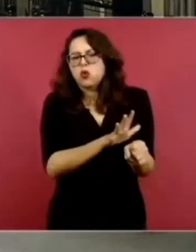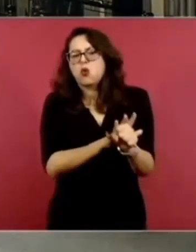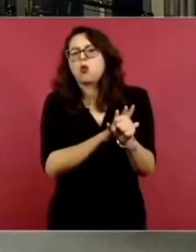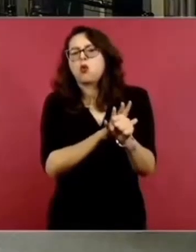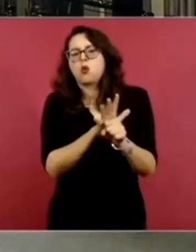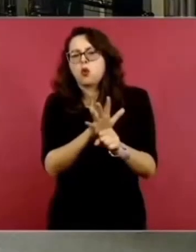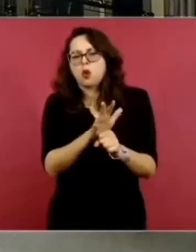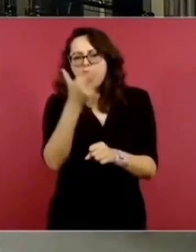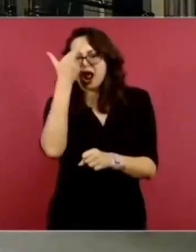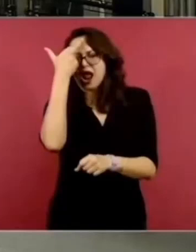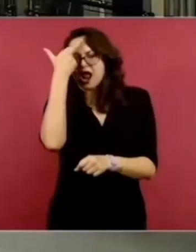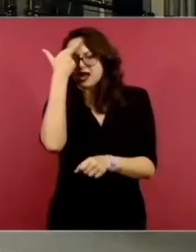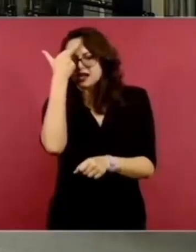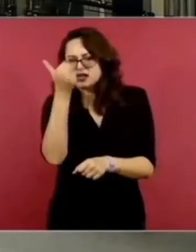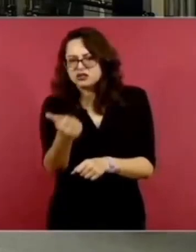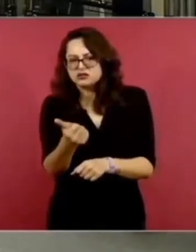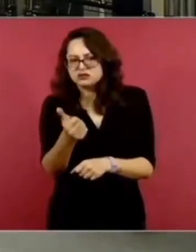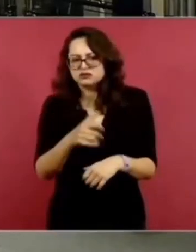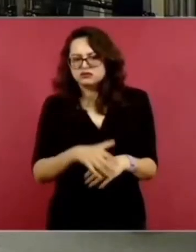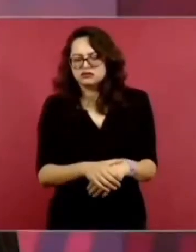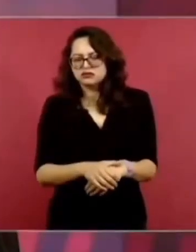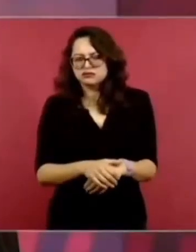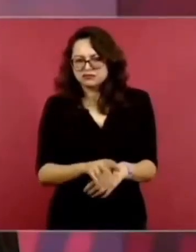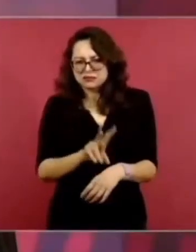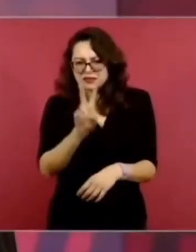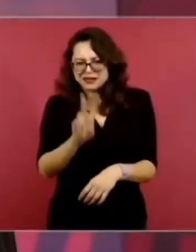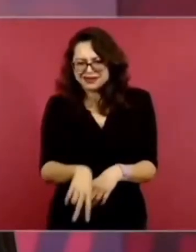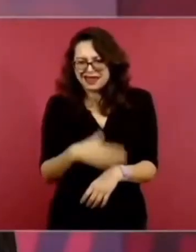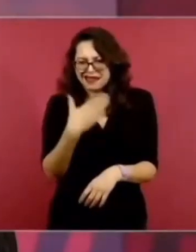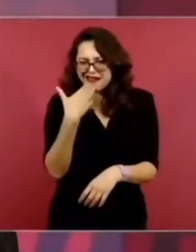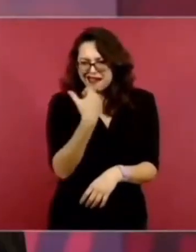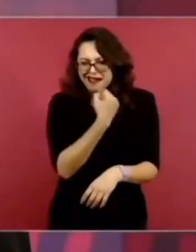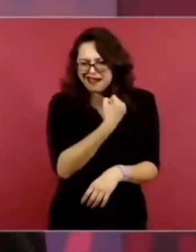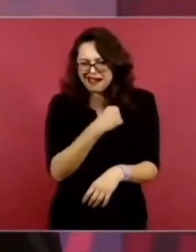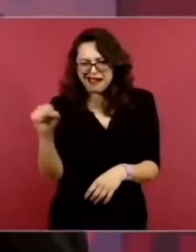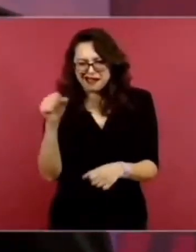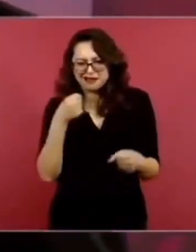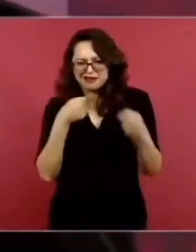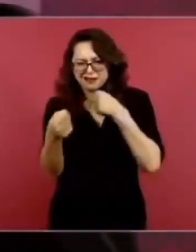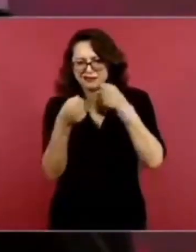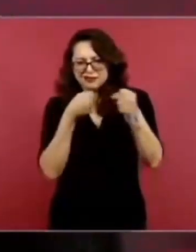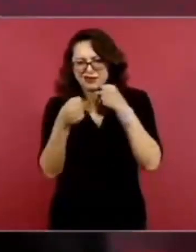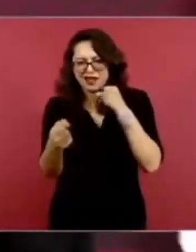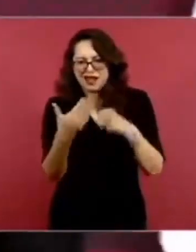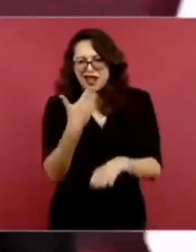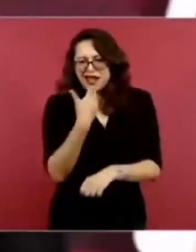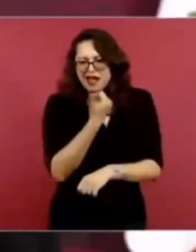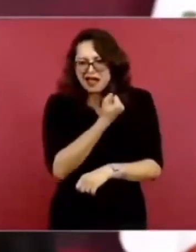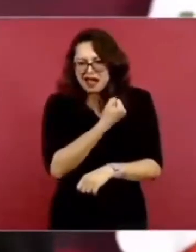es que son buenos periodistas, buenos escritores,